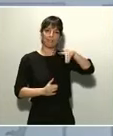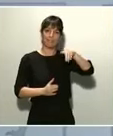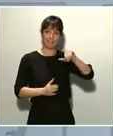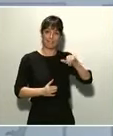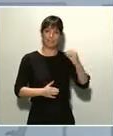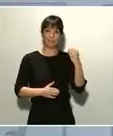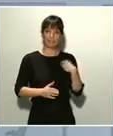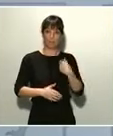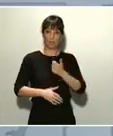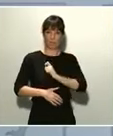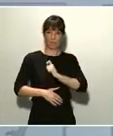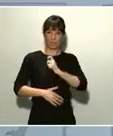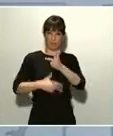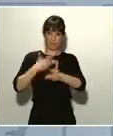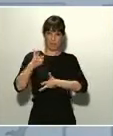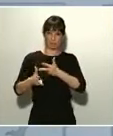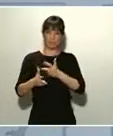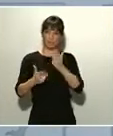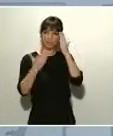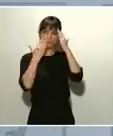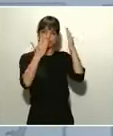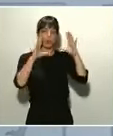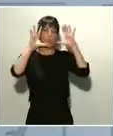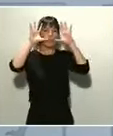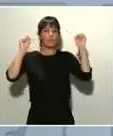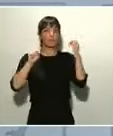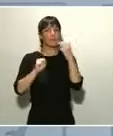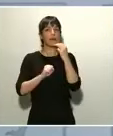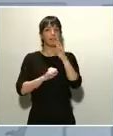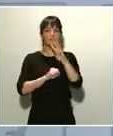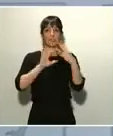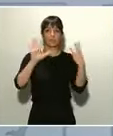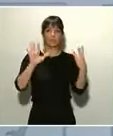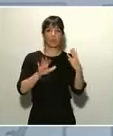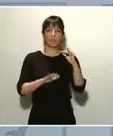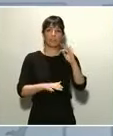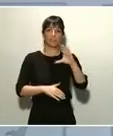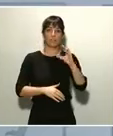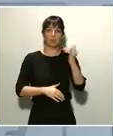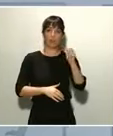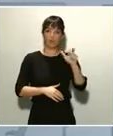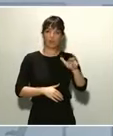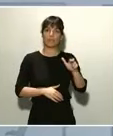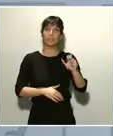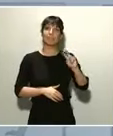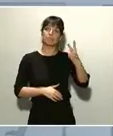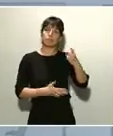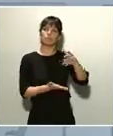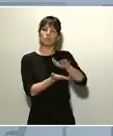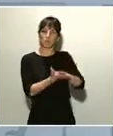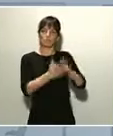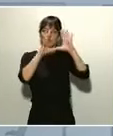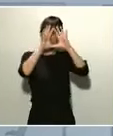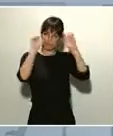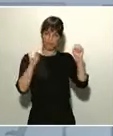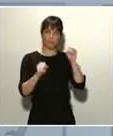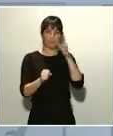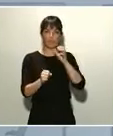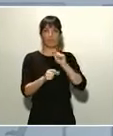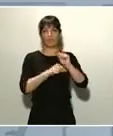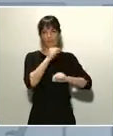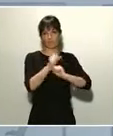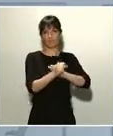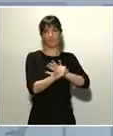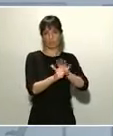guardia civil de 38 años, Francisco Javier, segundo fallecido del cuerpo a consecuencia de una infección por coronavirus.